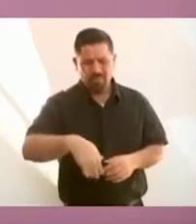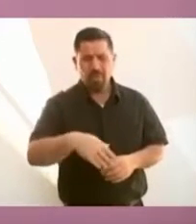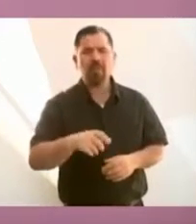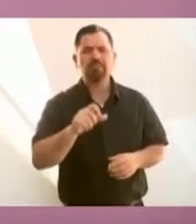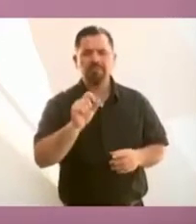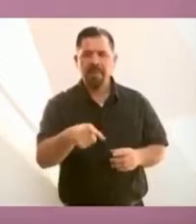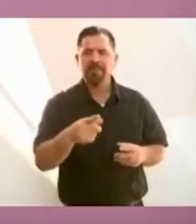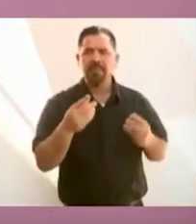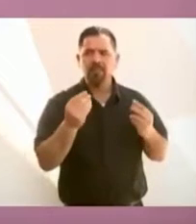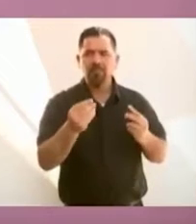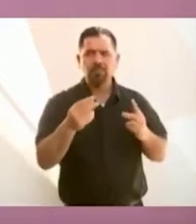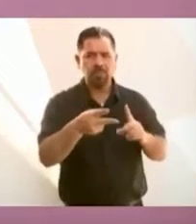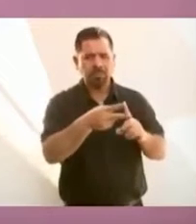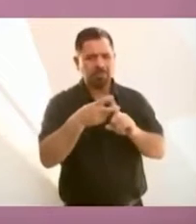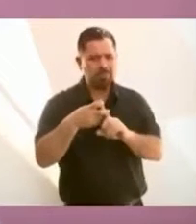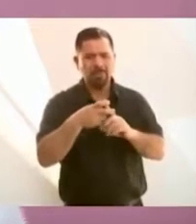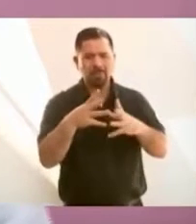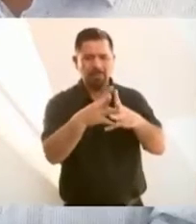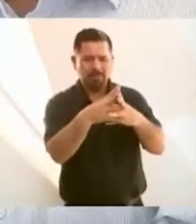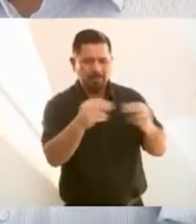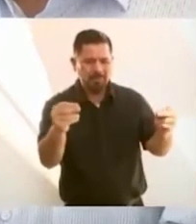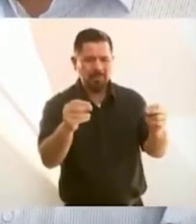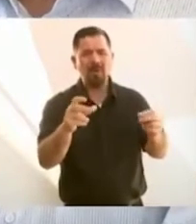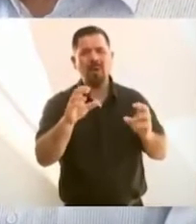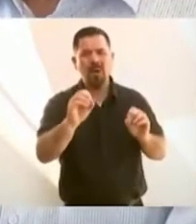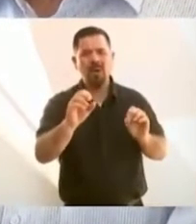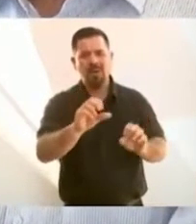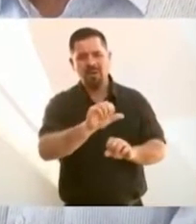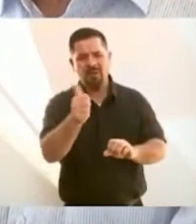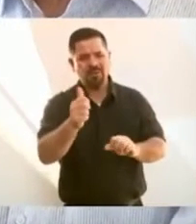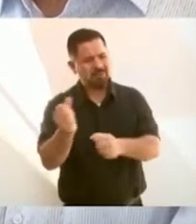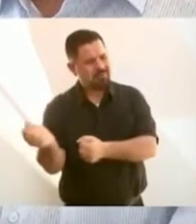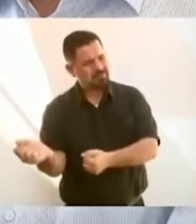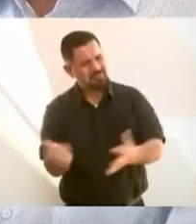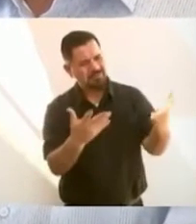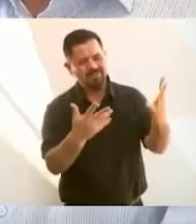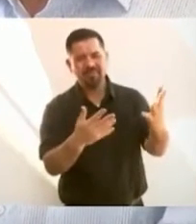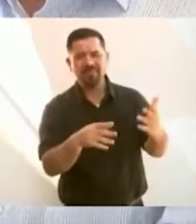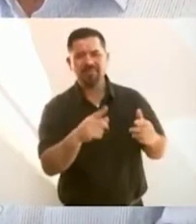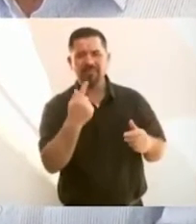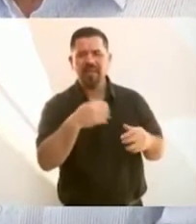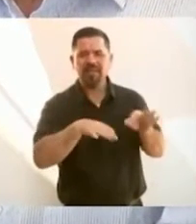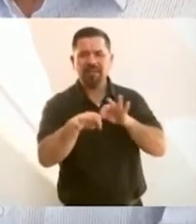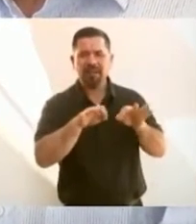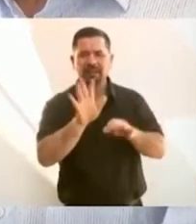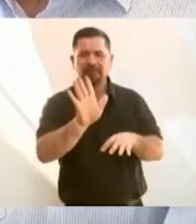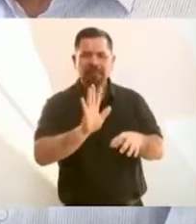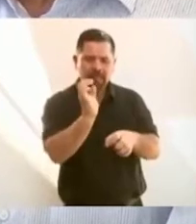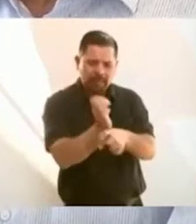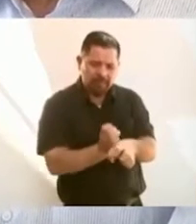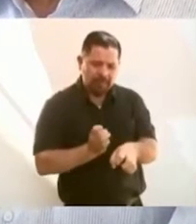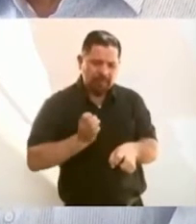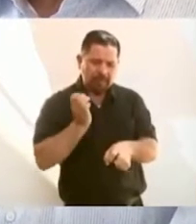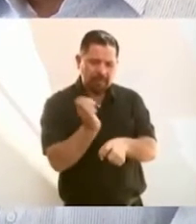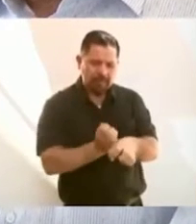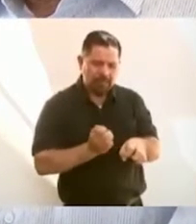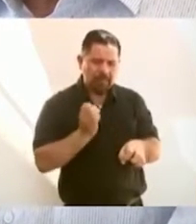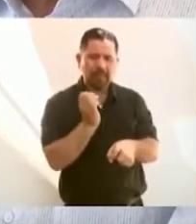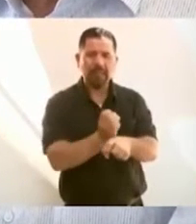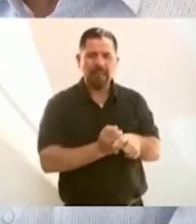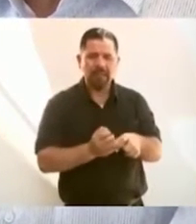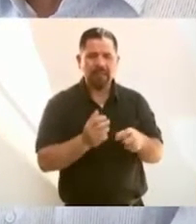Fueron deportados a trabajar como esclavos en las haciendas cañeras,